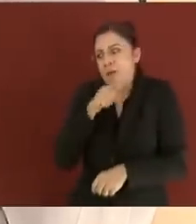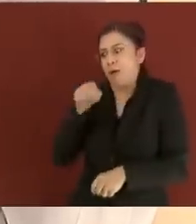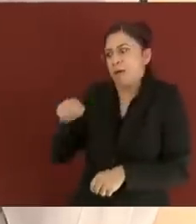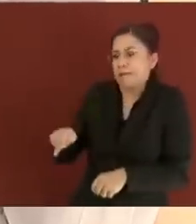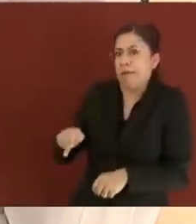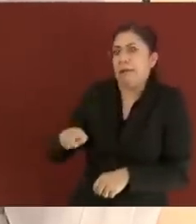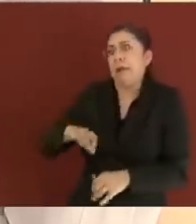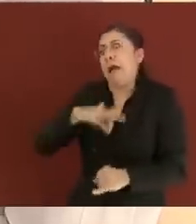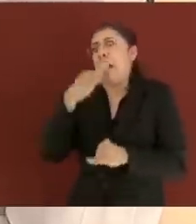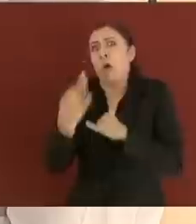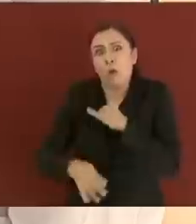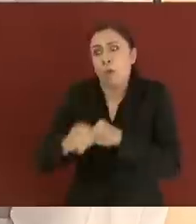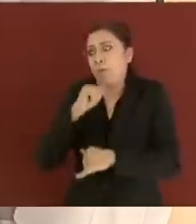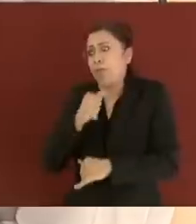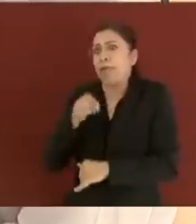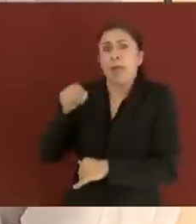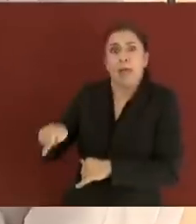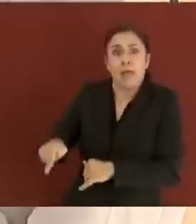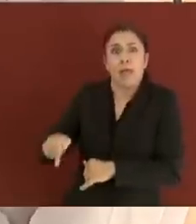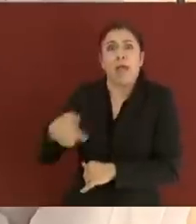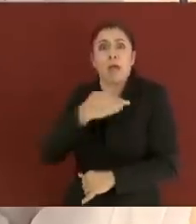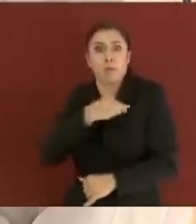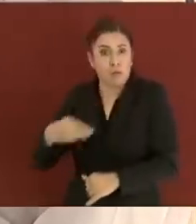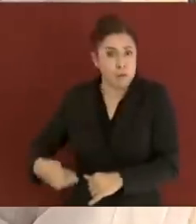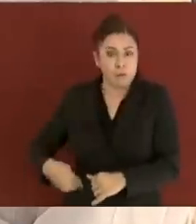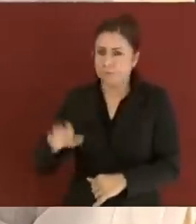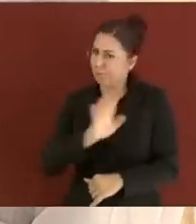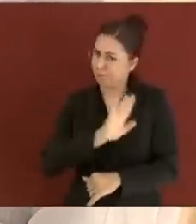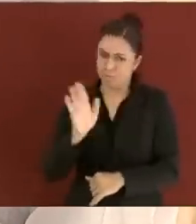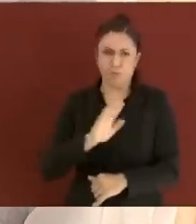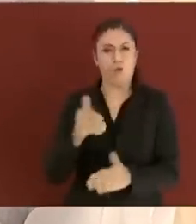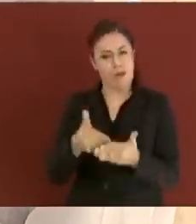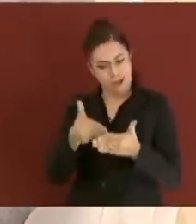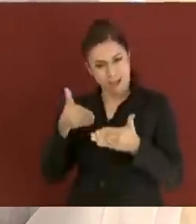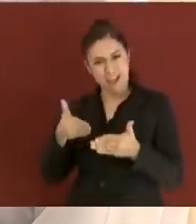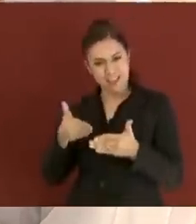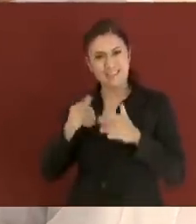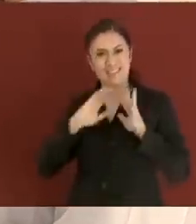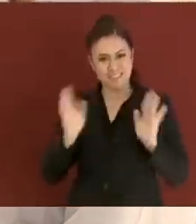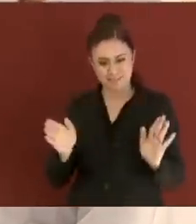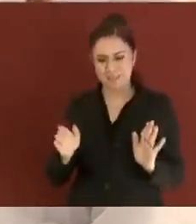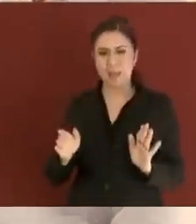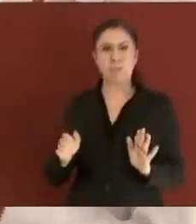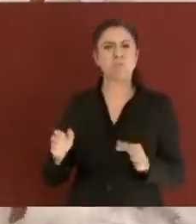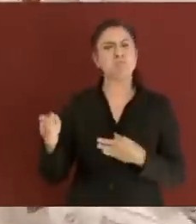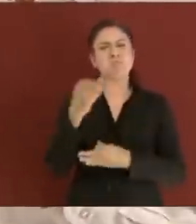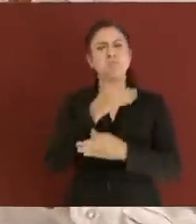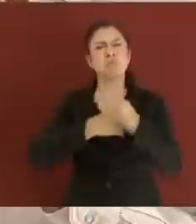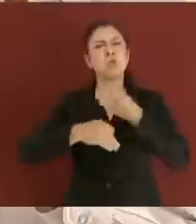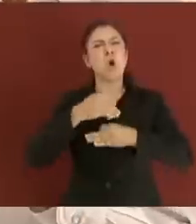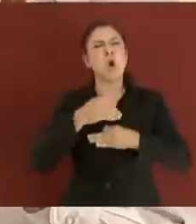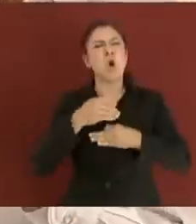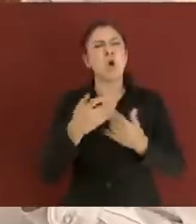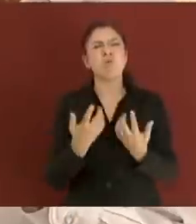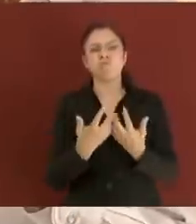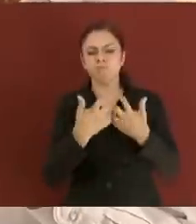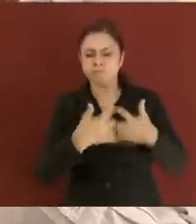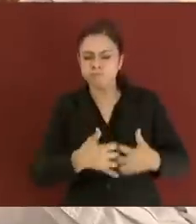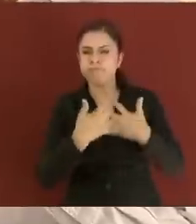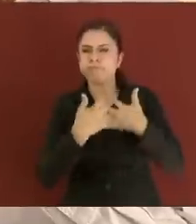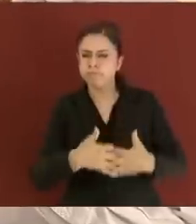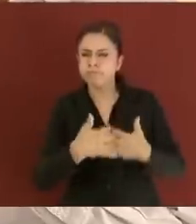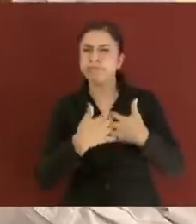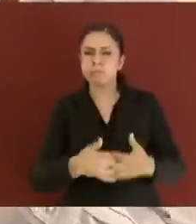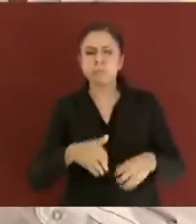de eso, a nosotros nos va a estar facilitando el ya el tener el traslado de la maquinaria. Ahí hay más de 50 equipos mayores